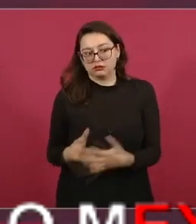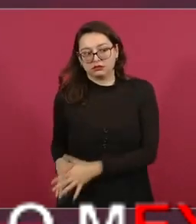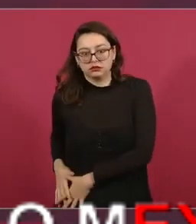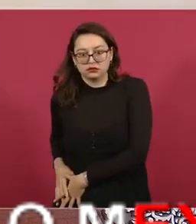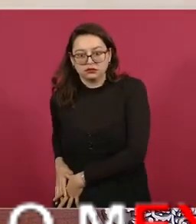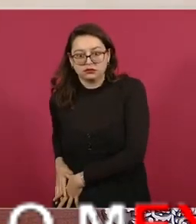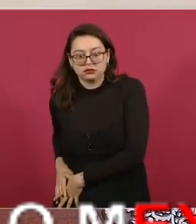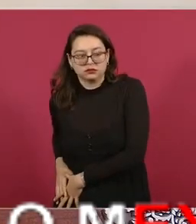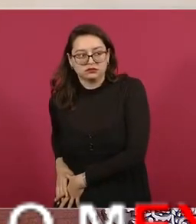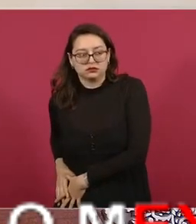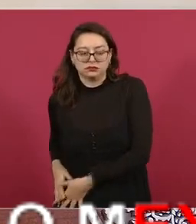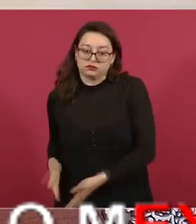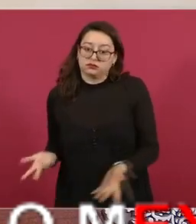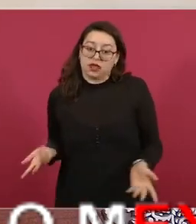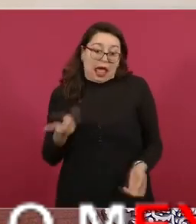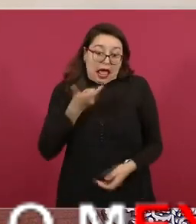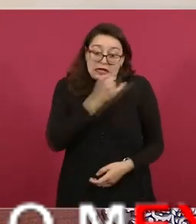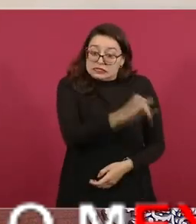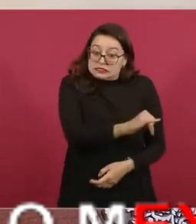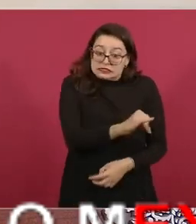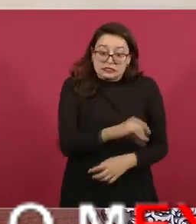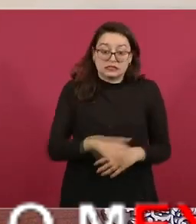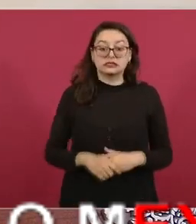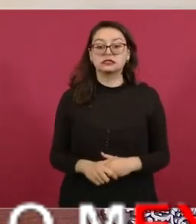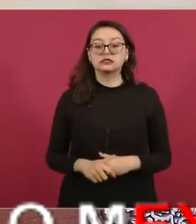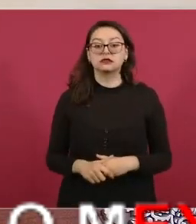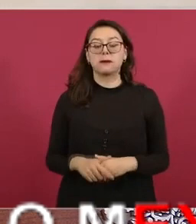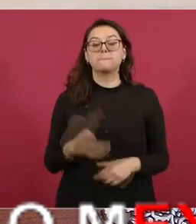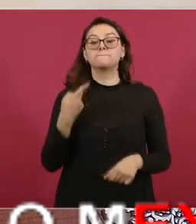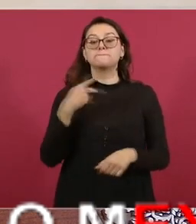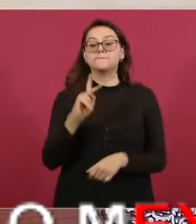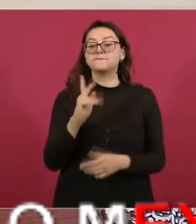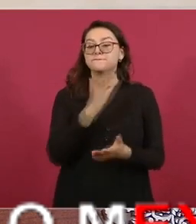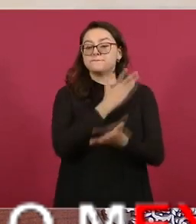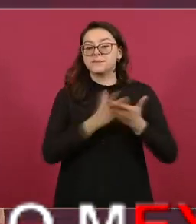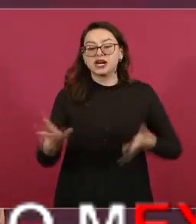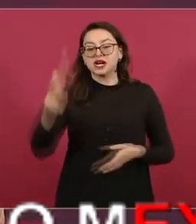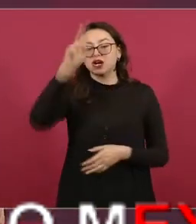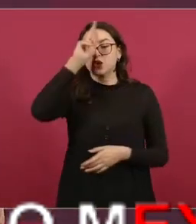pero lo peor de todo es que son muy hipócritas